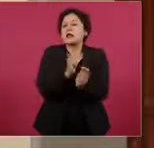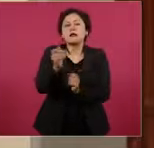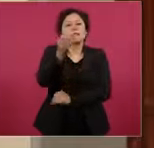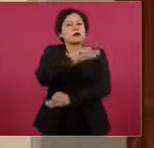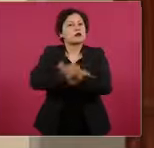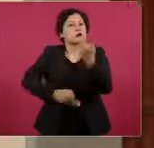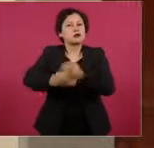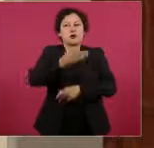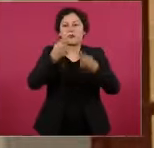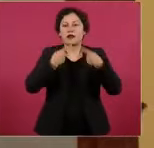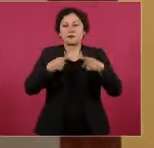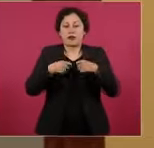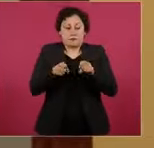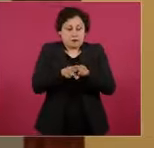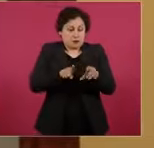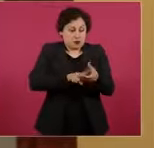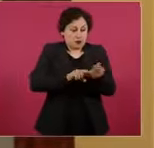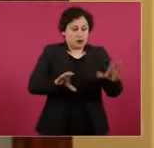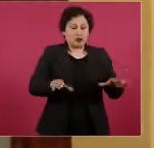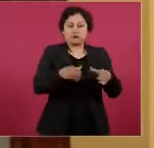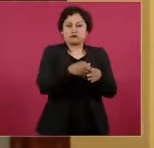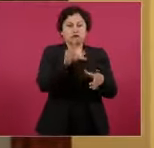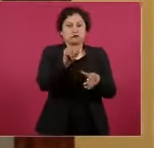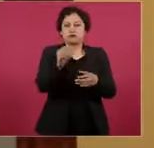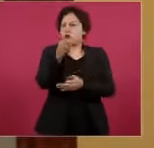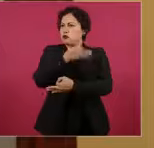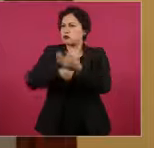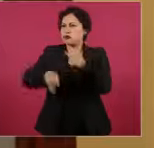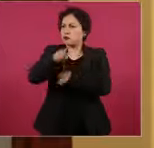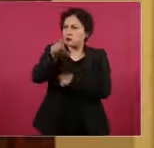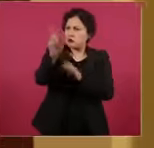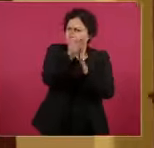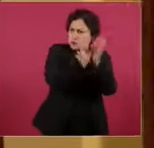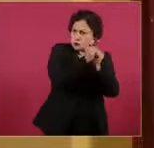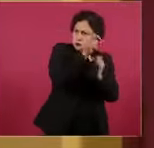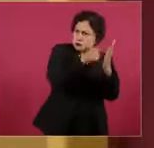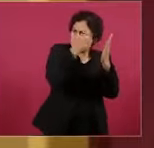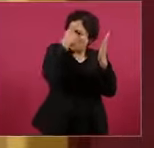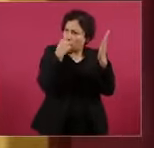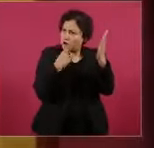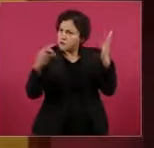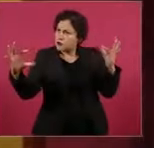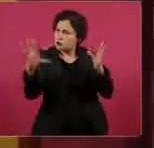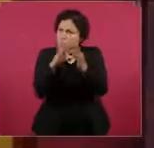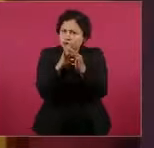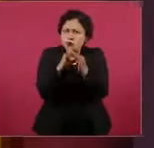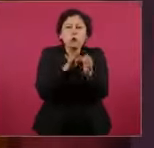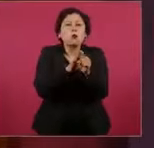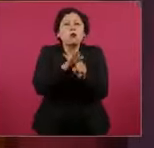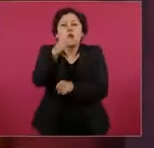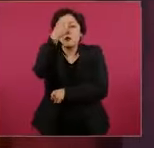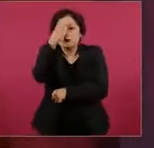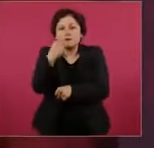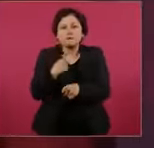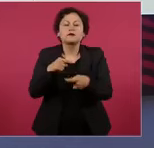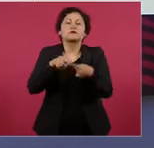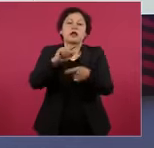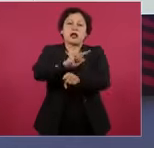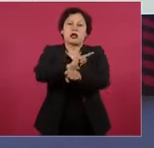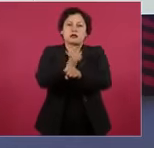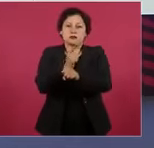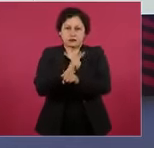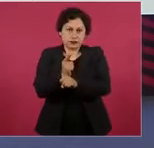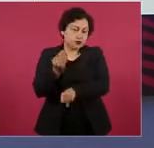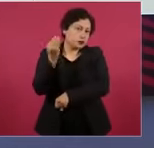que cumplan con los requisitos que establece la Constitución, que es tener licenciatura en derecho con